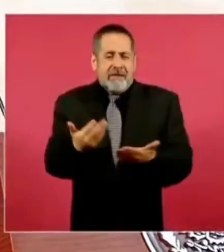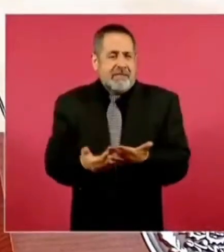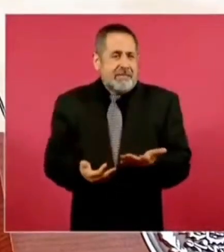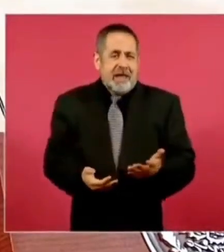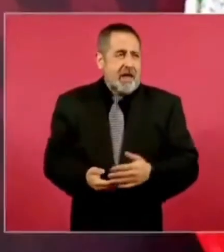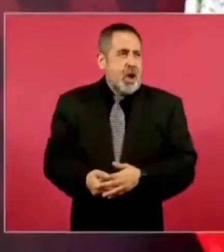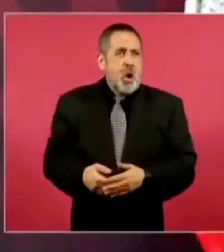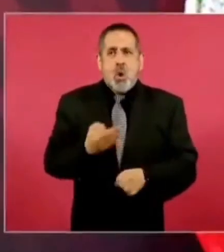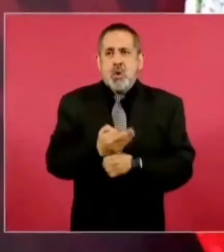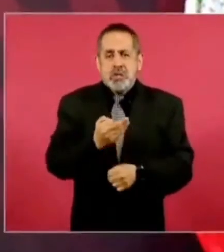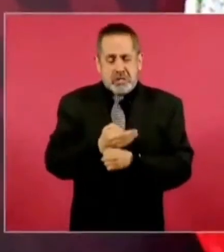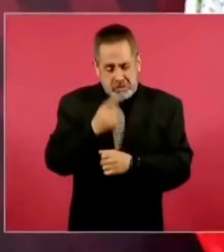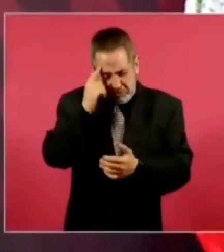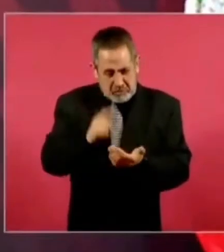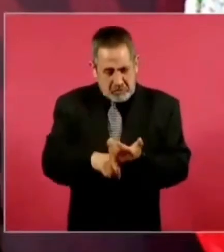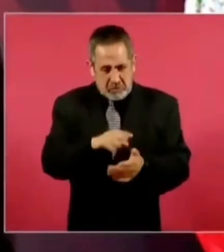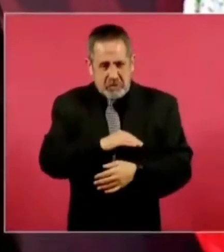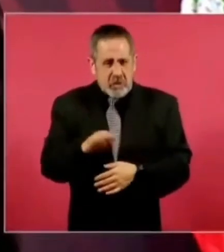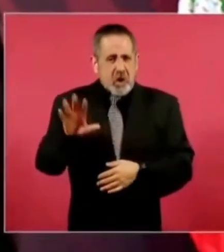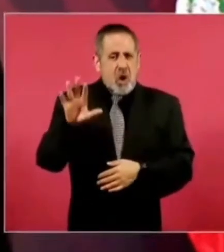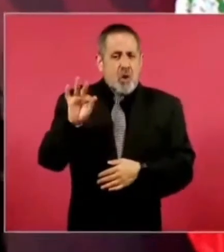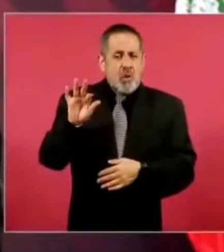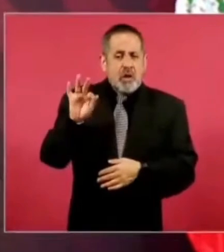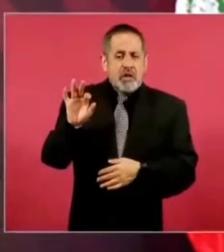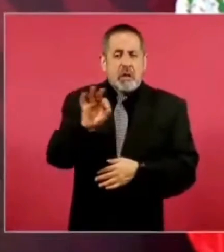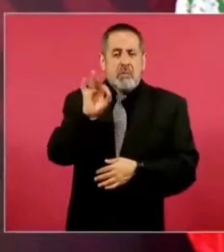pues como el 40%,